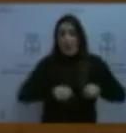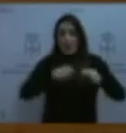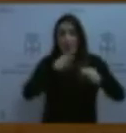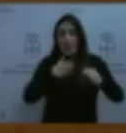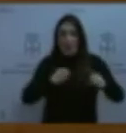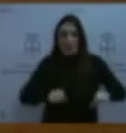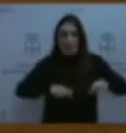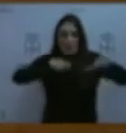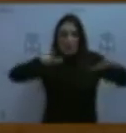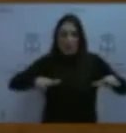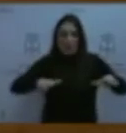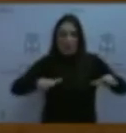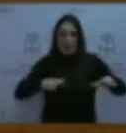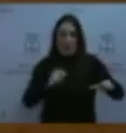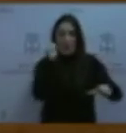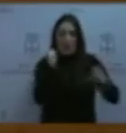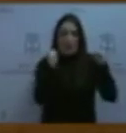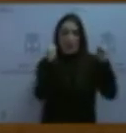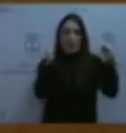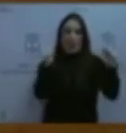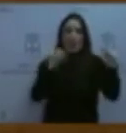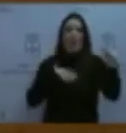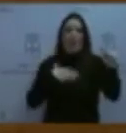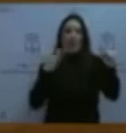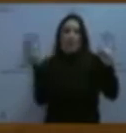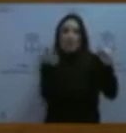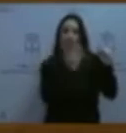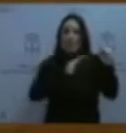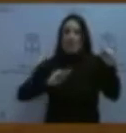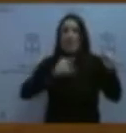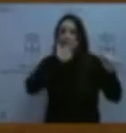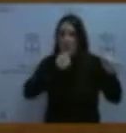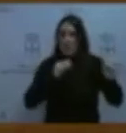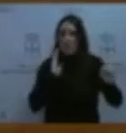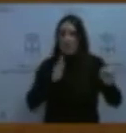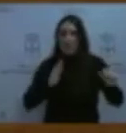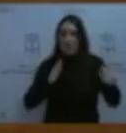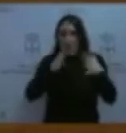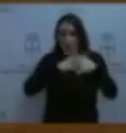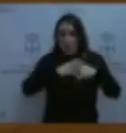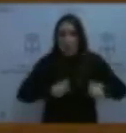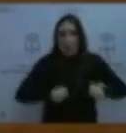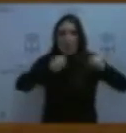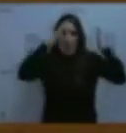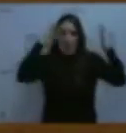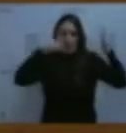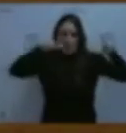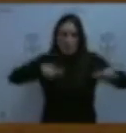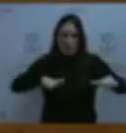en uno de los pisos inferiores, comprometiendo gravemente la estructura de la obra.